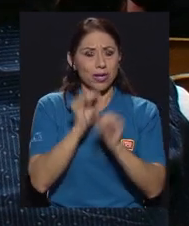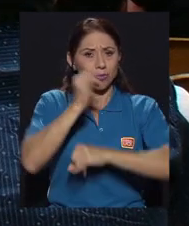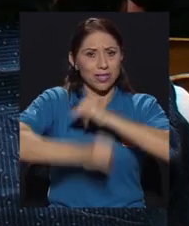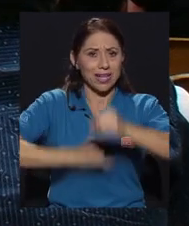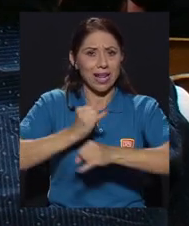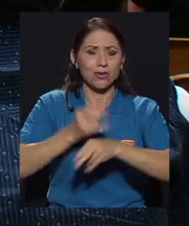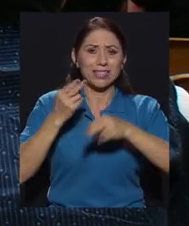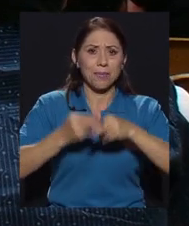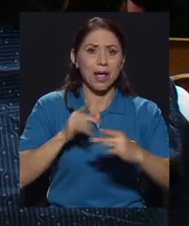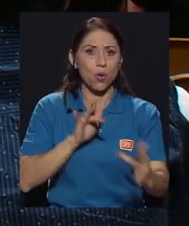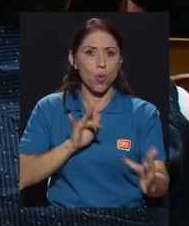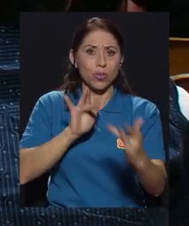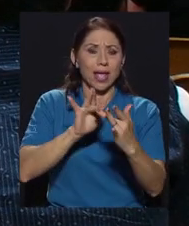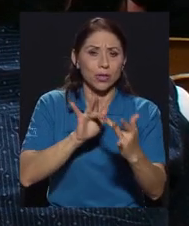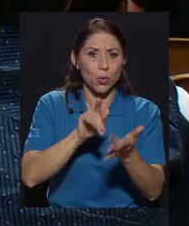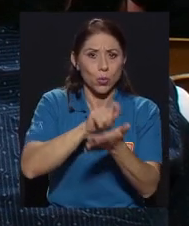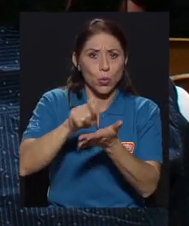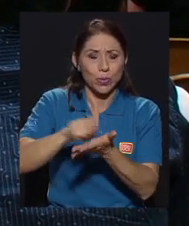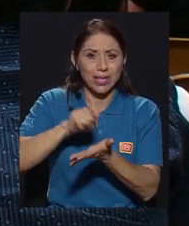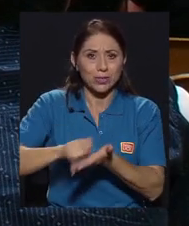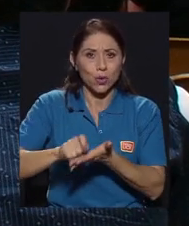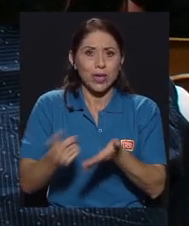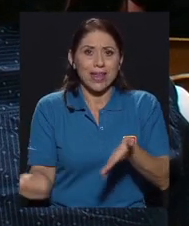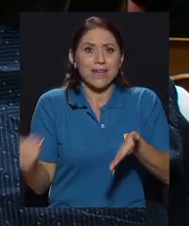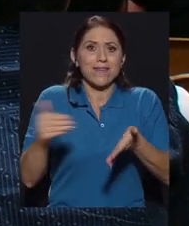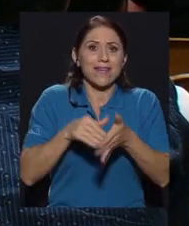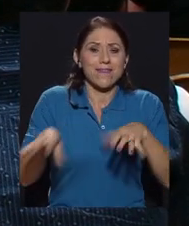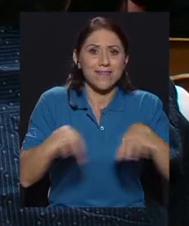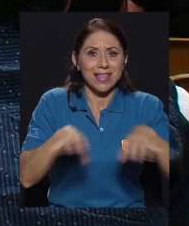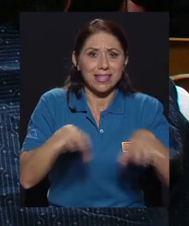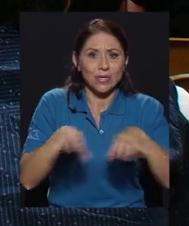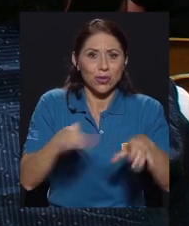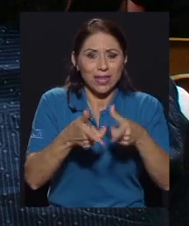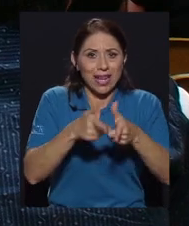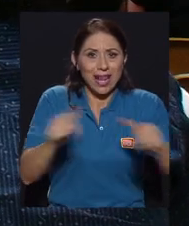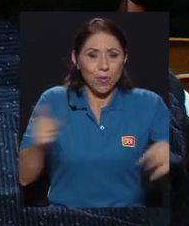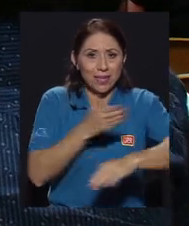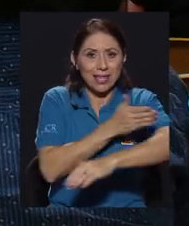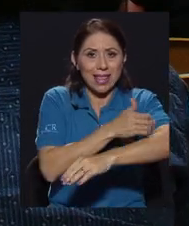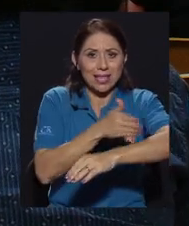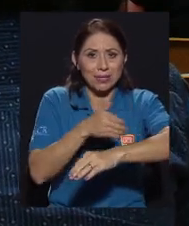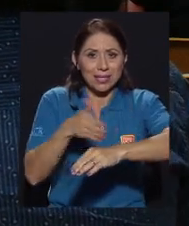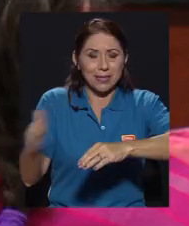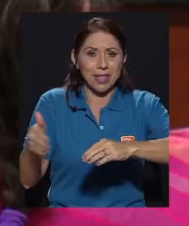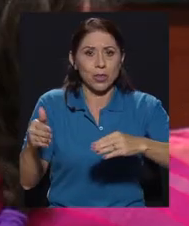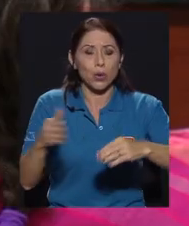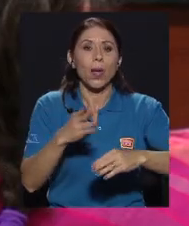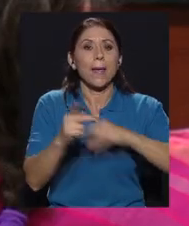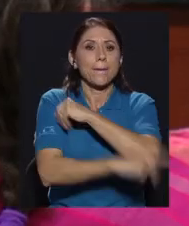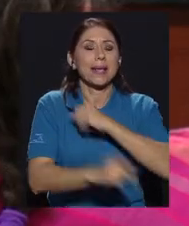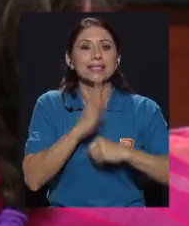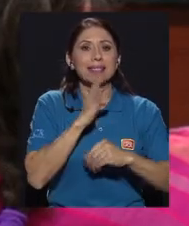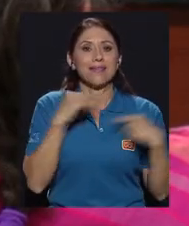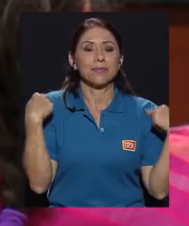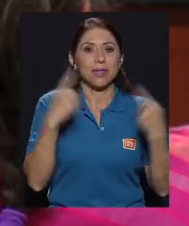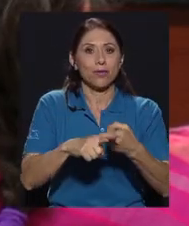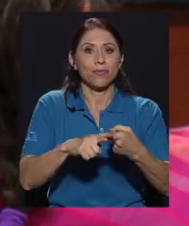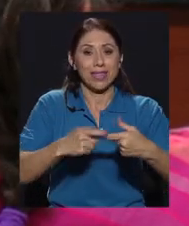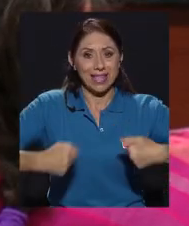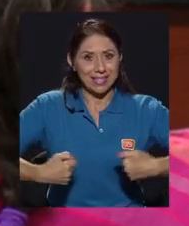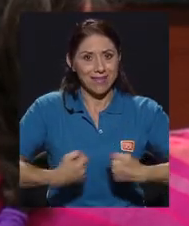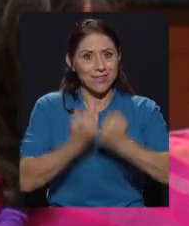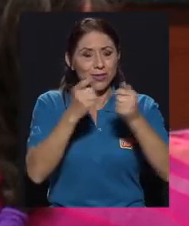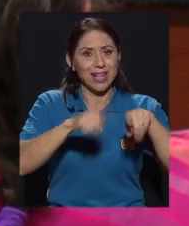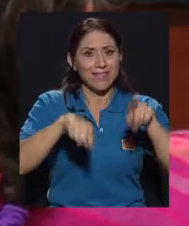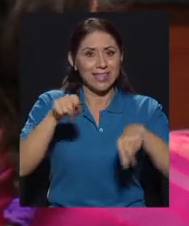Internacional Contacto, Documentación y Rehabilitación de Lenguas en Desplazamiento en Hispanoamérica, Desafíos en la Diversidad